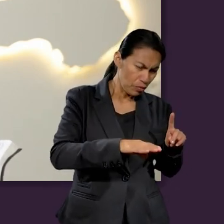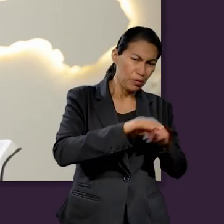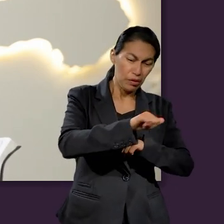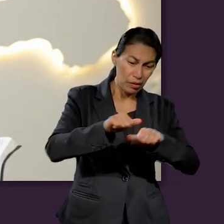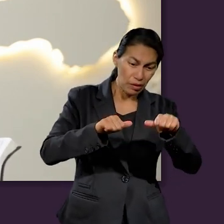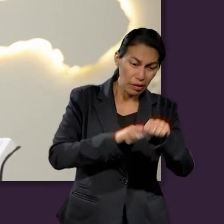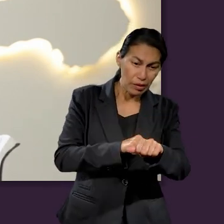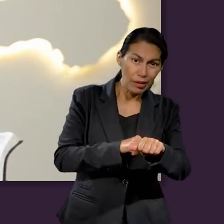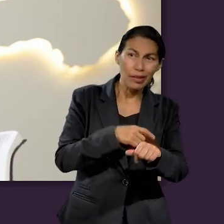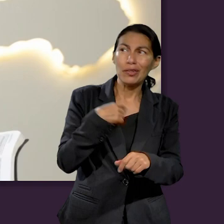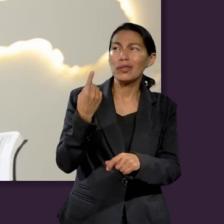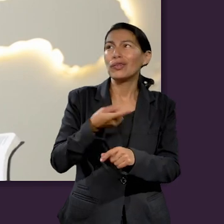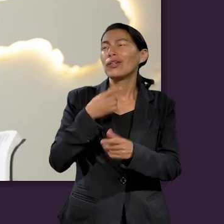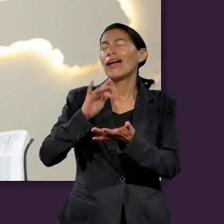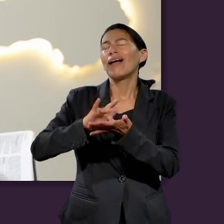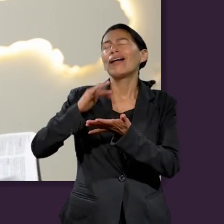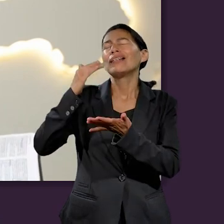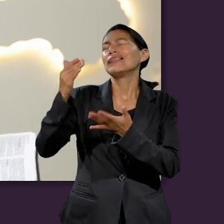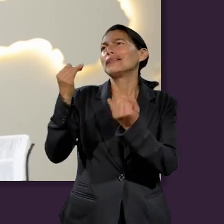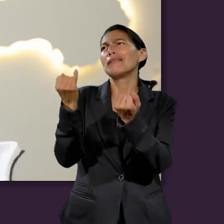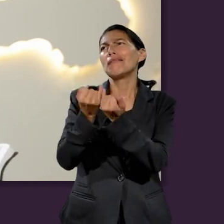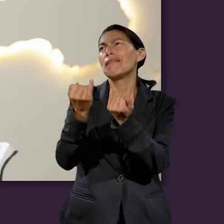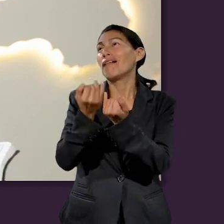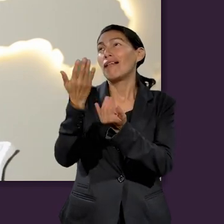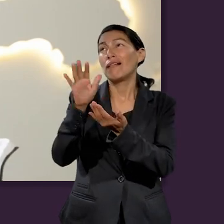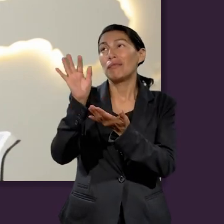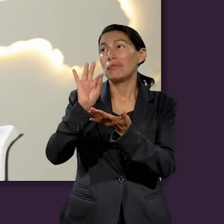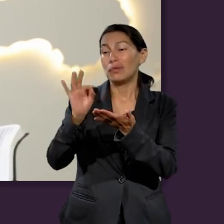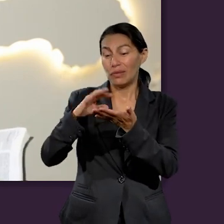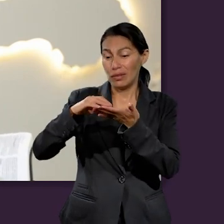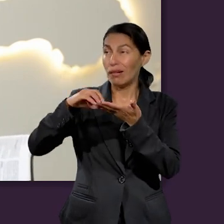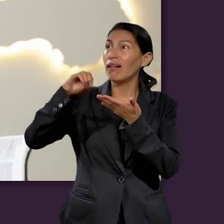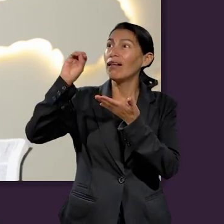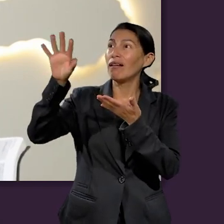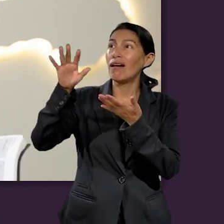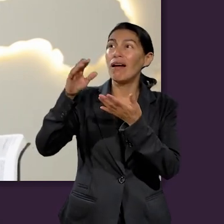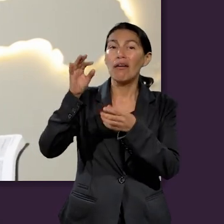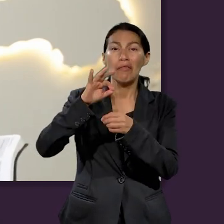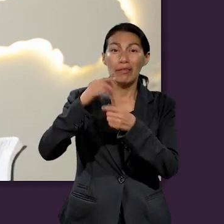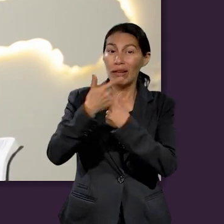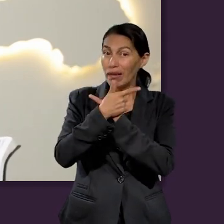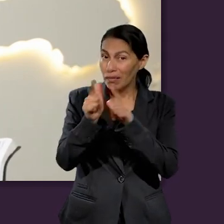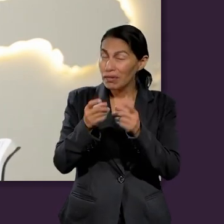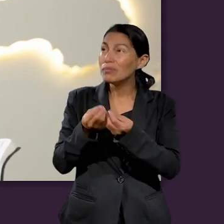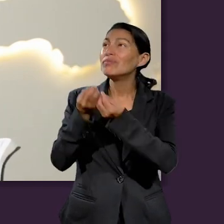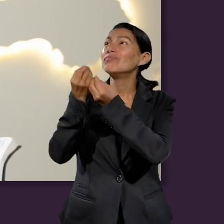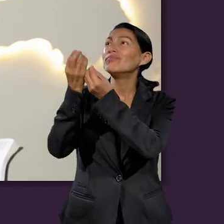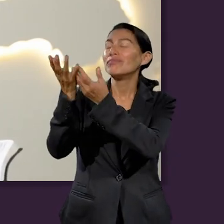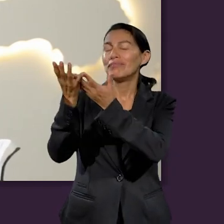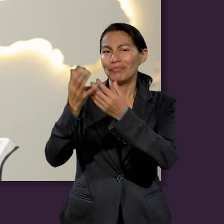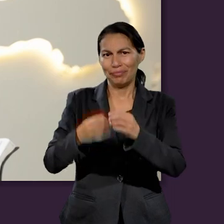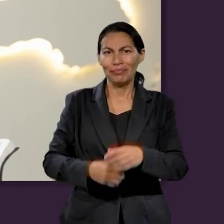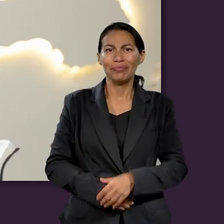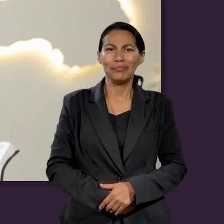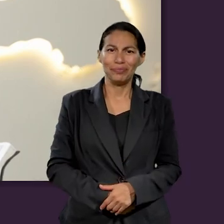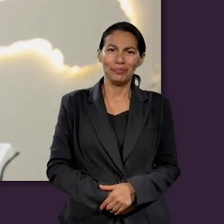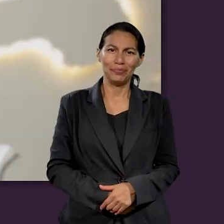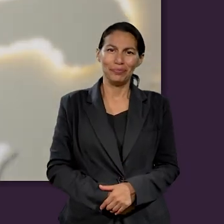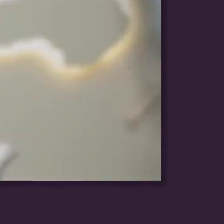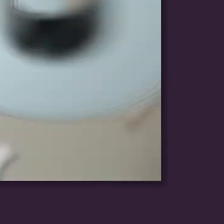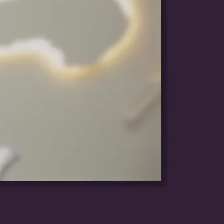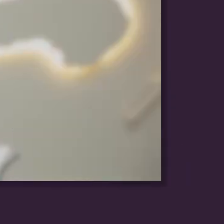muy especial. El Señor lo ha dado todo por nosotros, se ofreció a sí mismo y nosotros debemos hacerlo mismo.